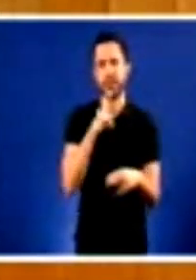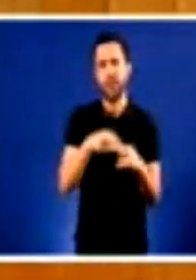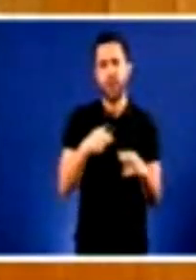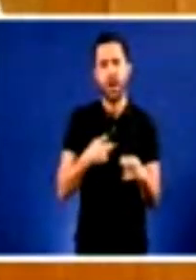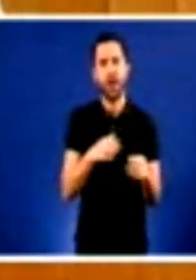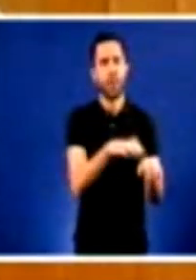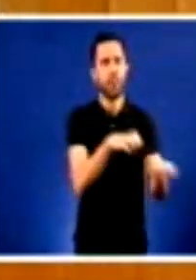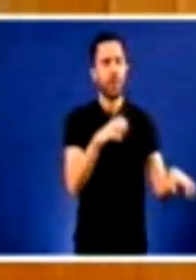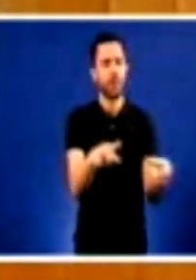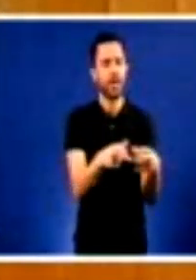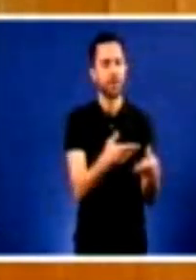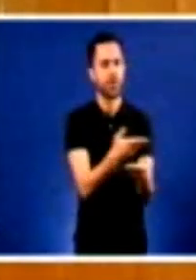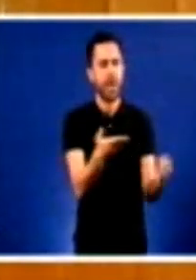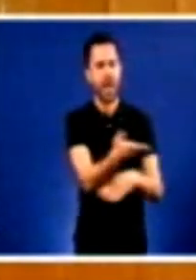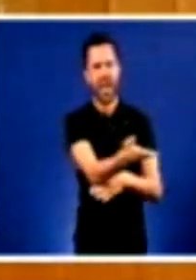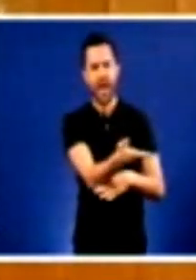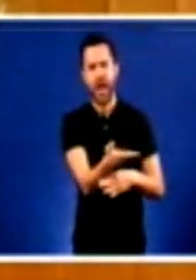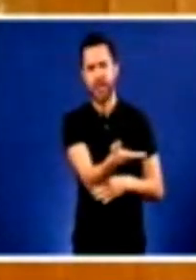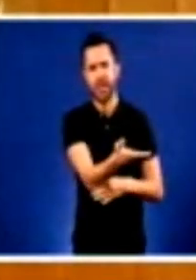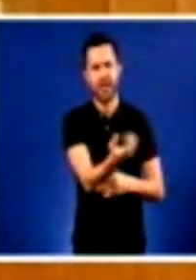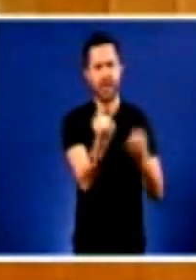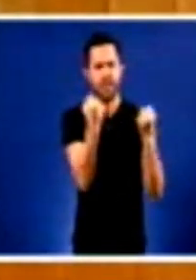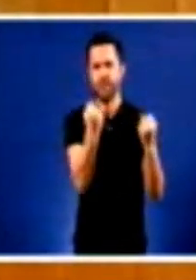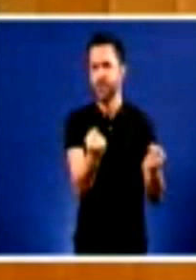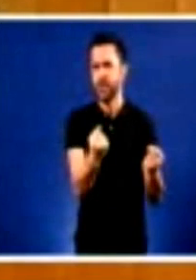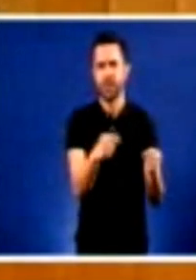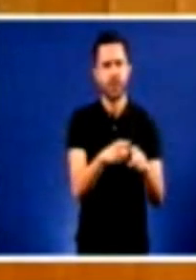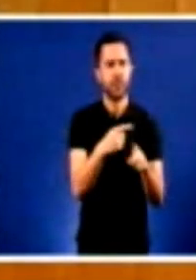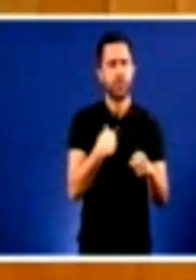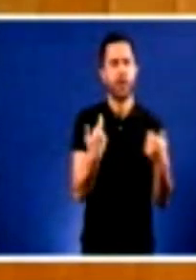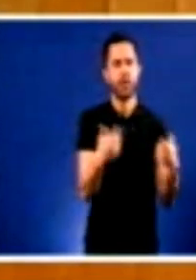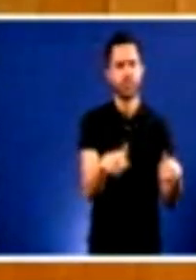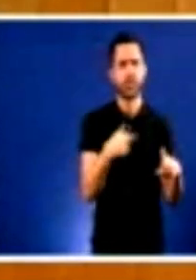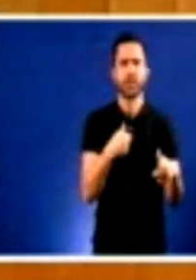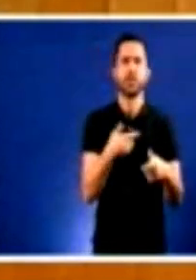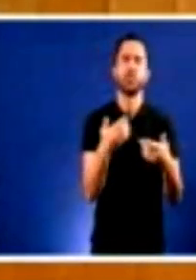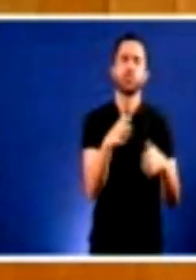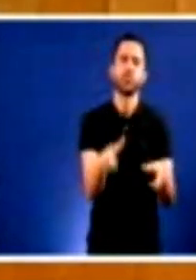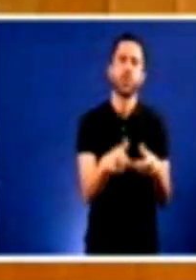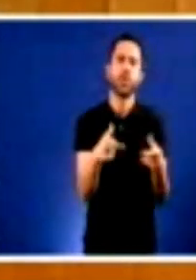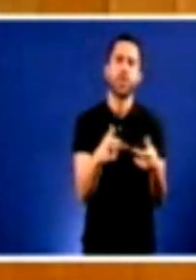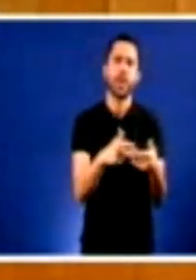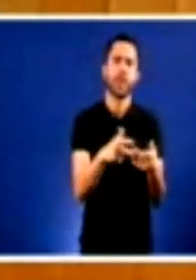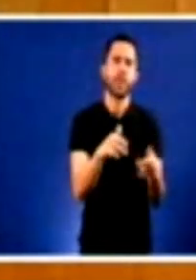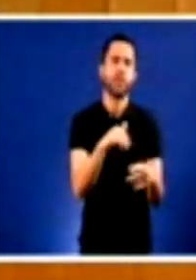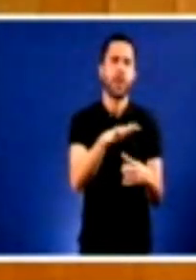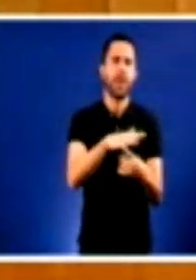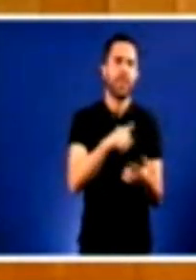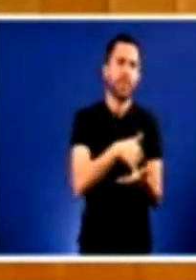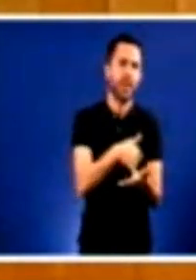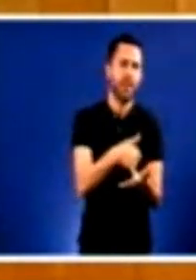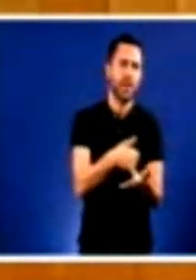maioría social, un auténtico ataque a parte da sociedade máis vulnerable, un auténtico ataque a